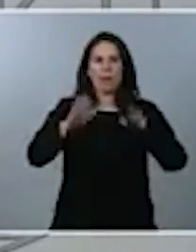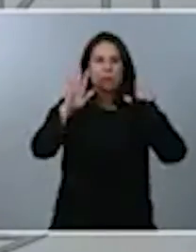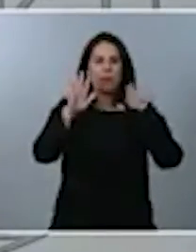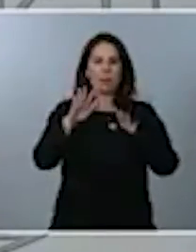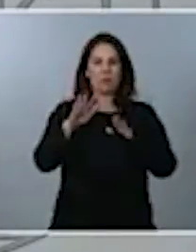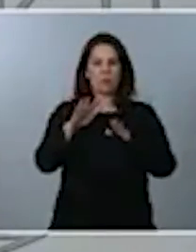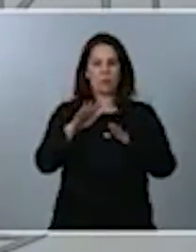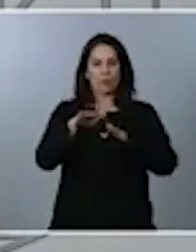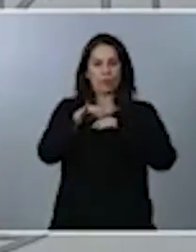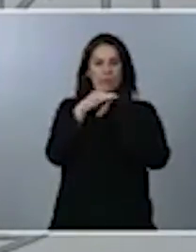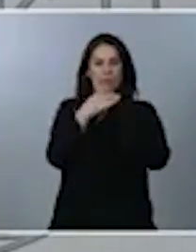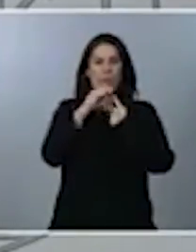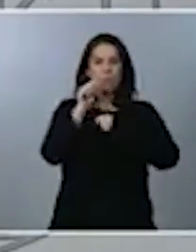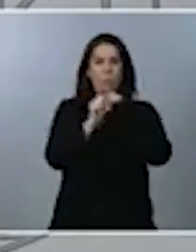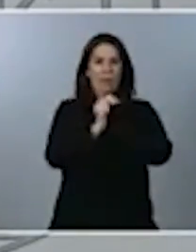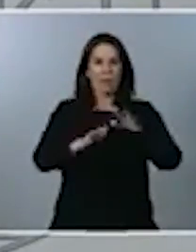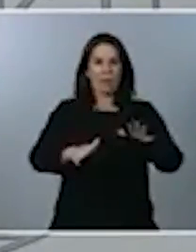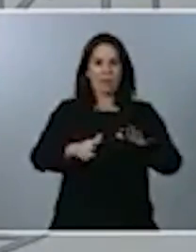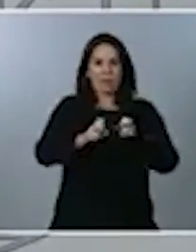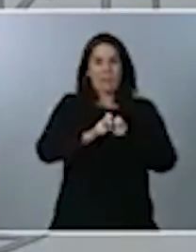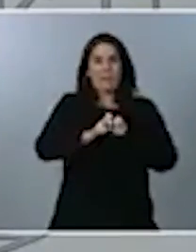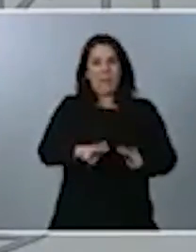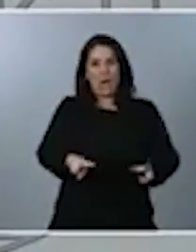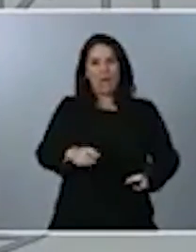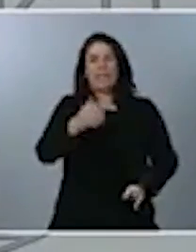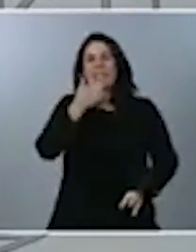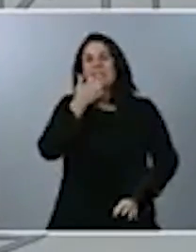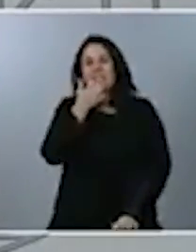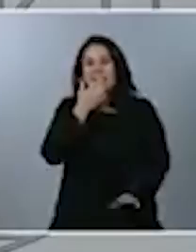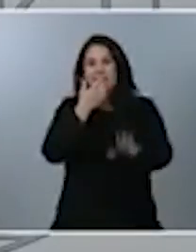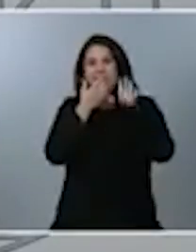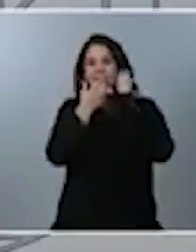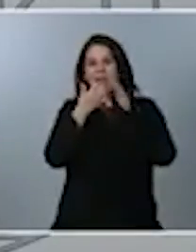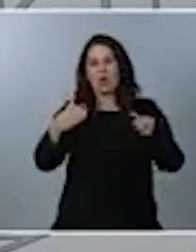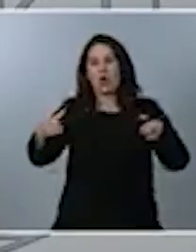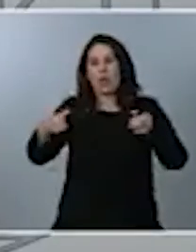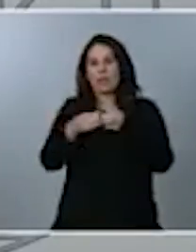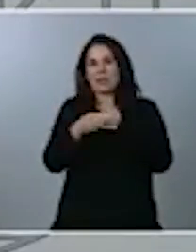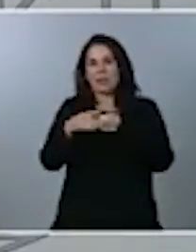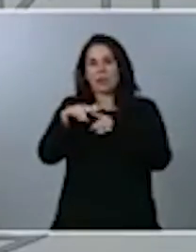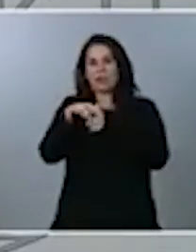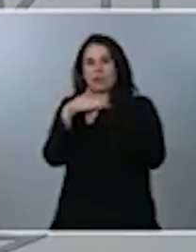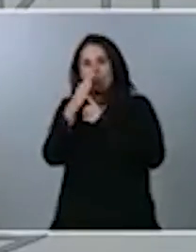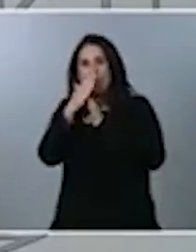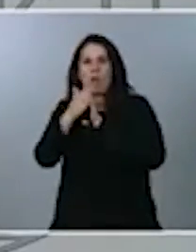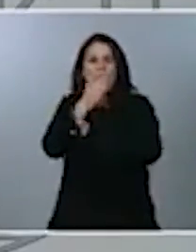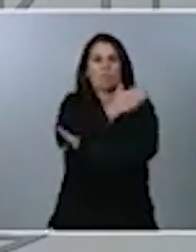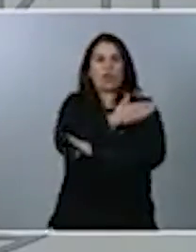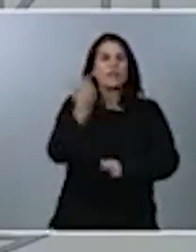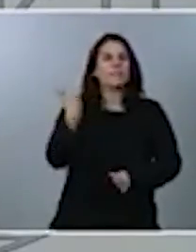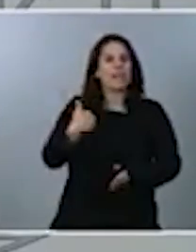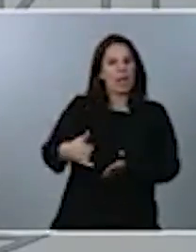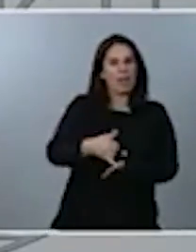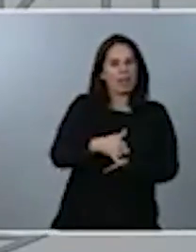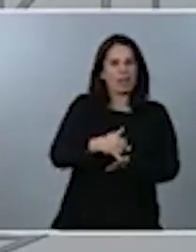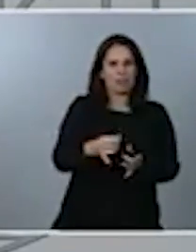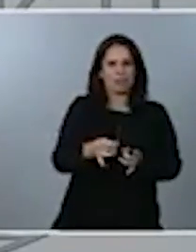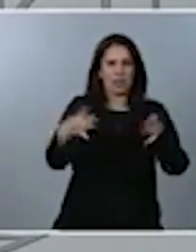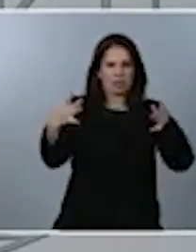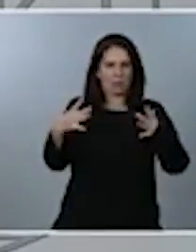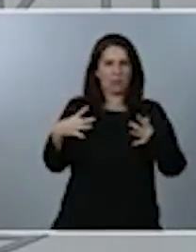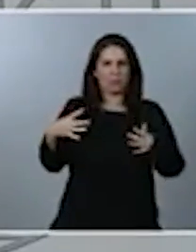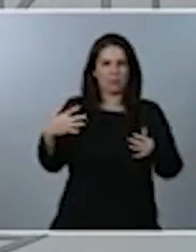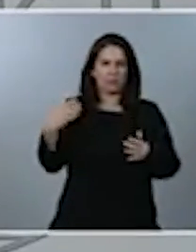intensas cuando nos encontramos ante colectivos que tienen una situación previa de vulnerabilidad. Y, por tanto, tenemos que tener